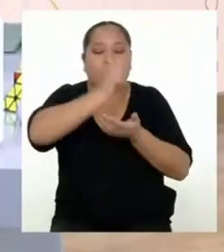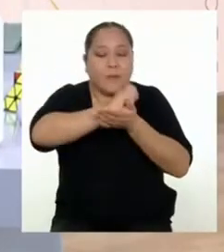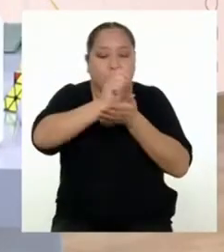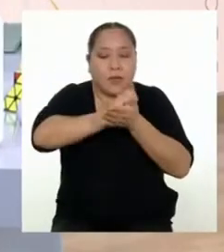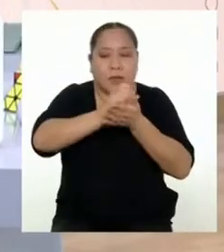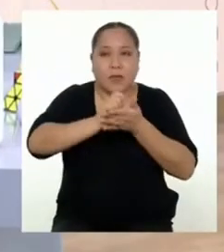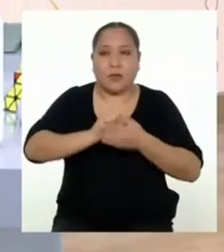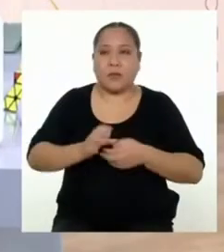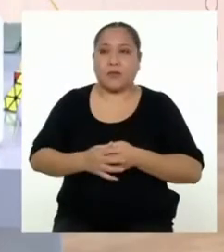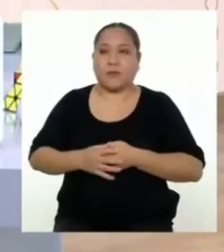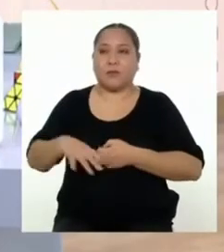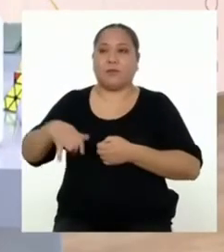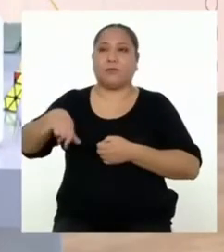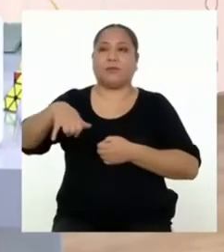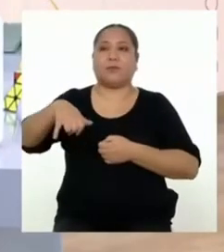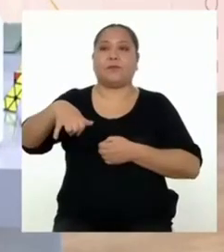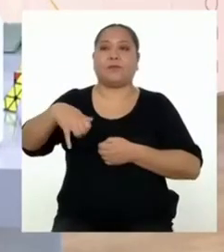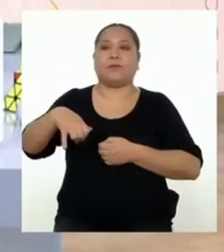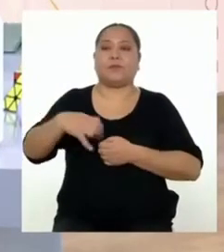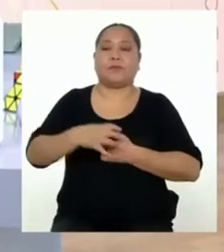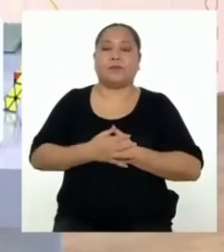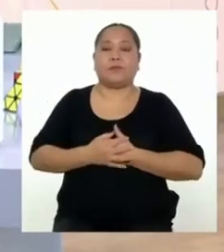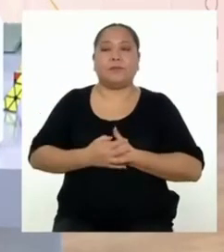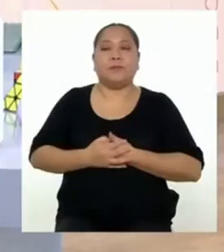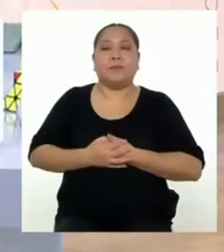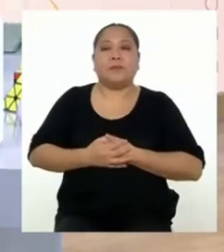versión.